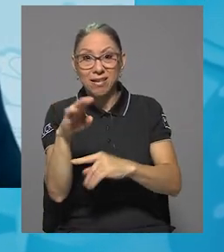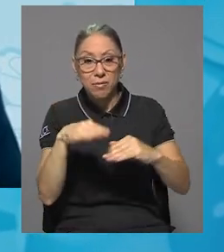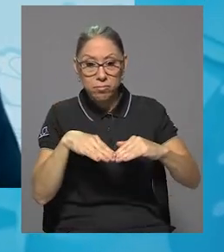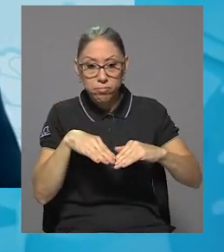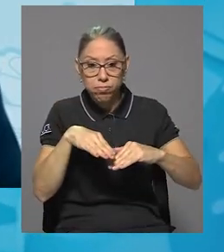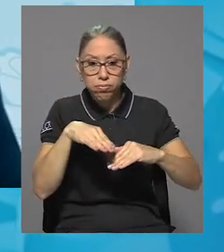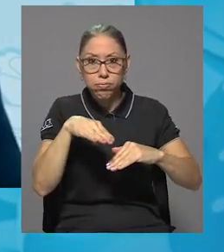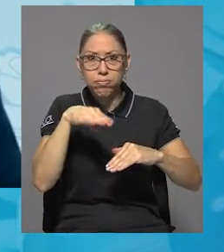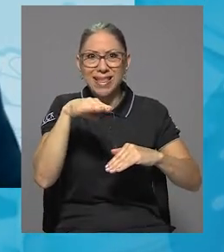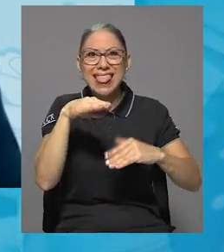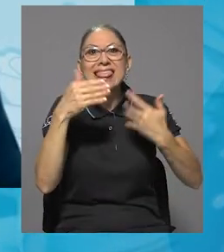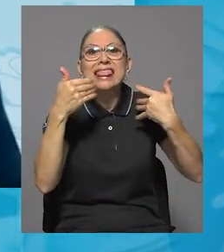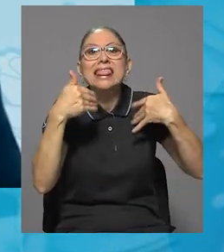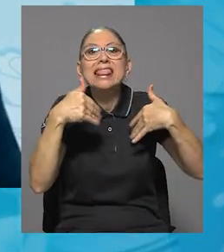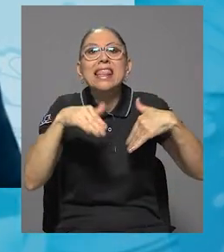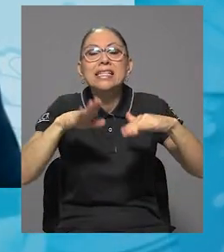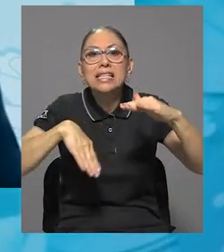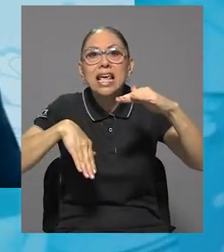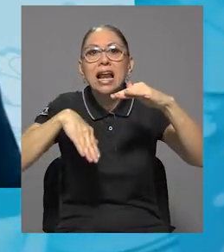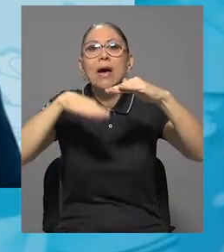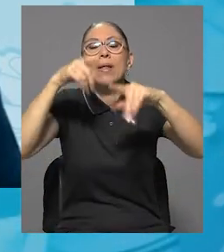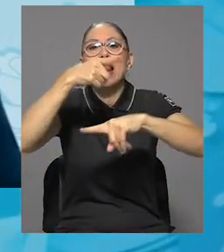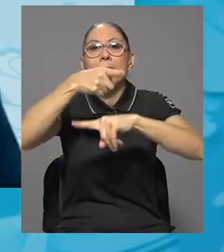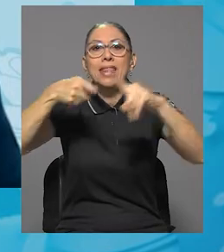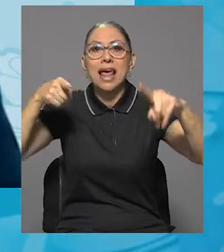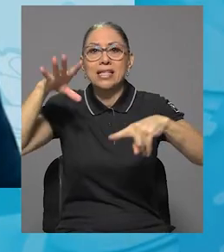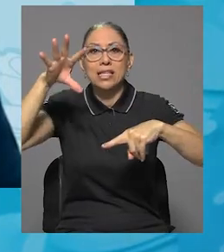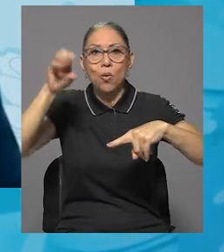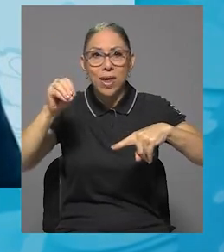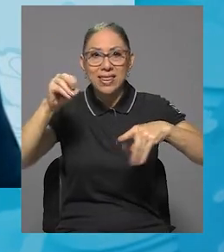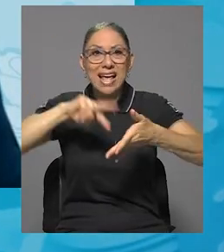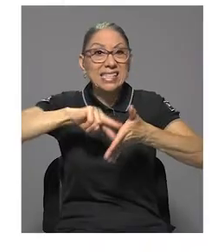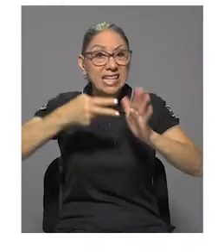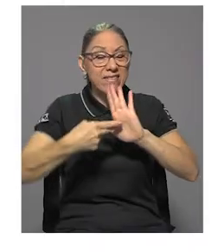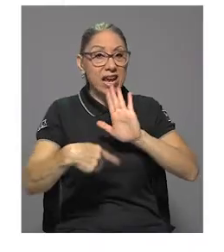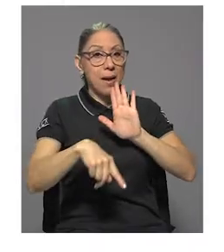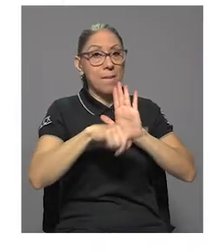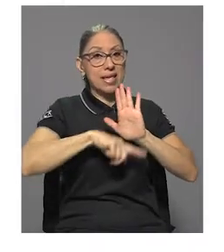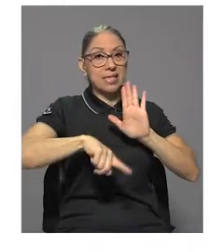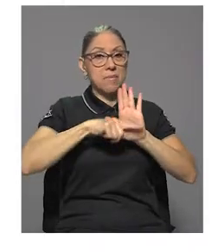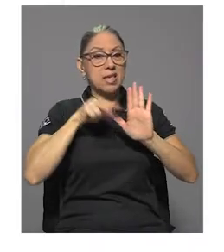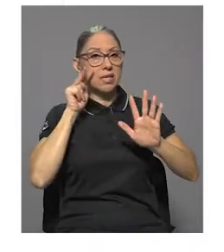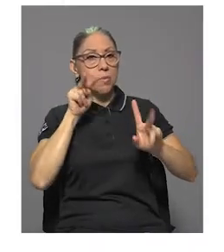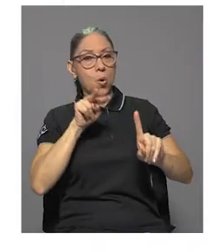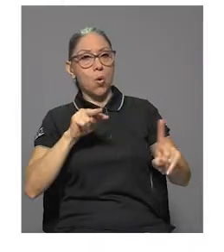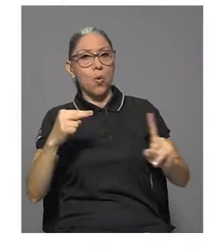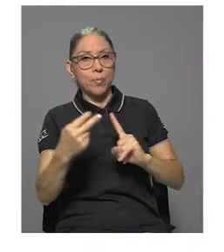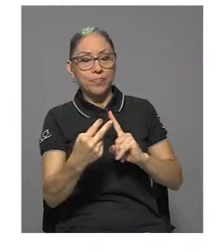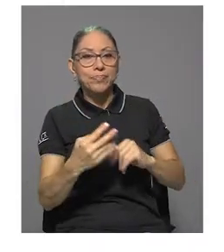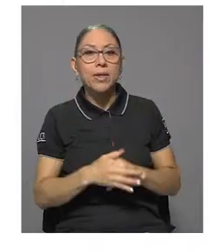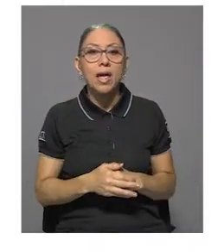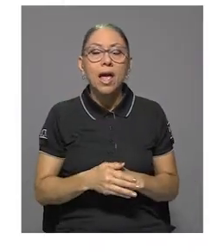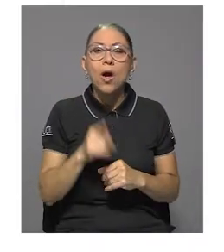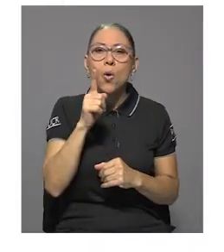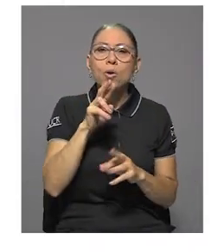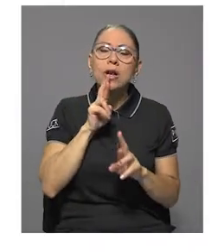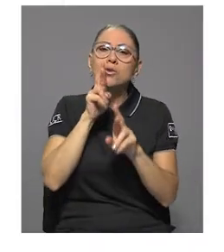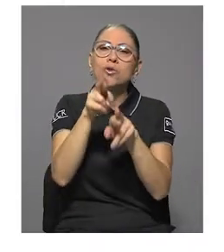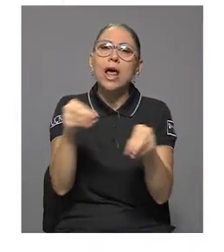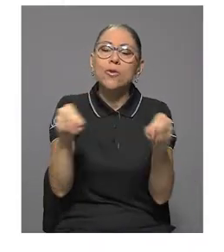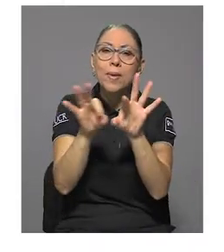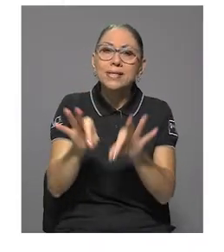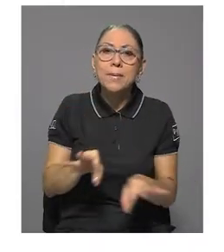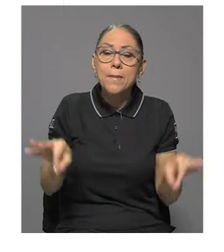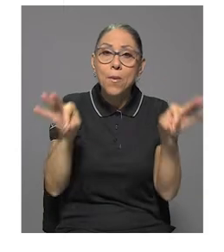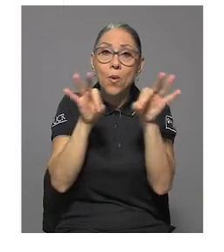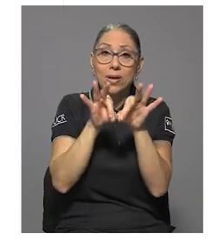porque ni siquiera llegamos a la mitad, que sería 50. Ahora, tal vez uno de los resultados más importantes es